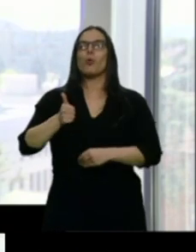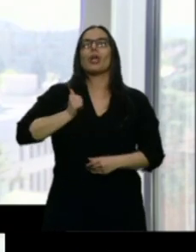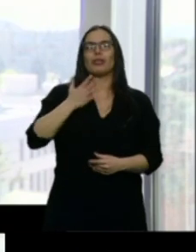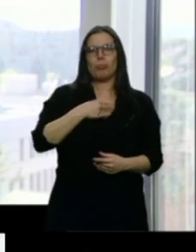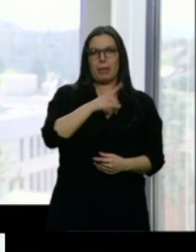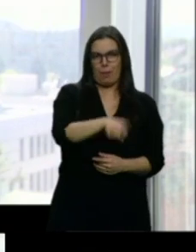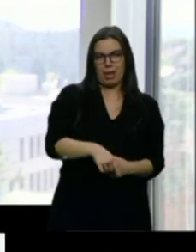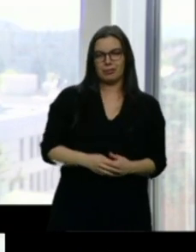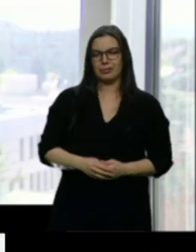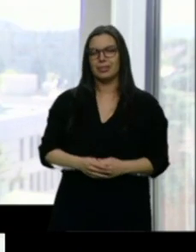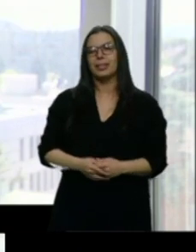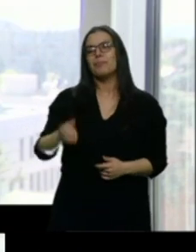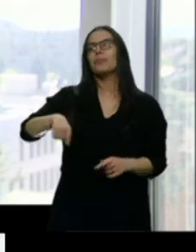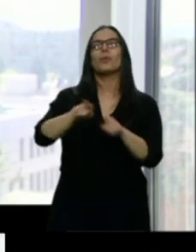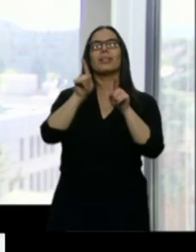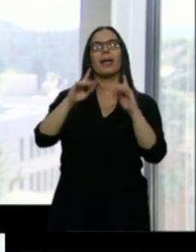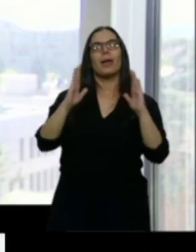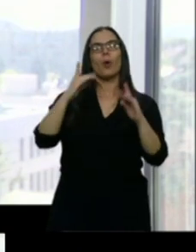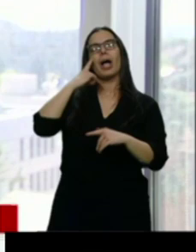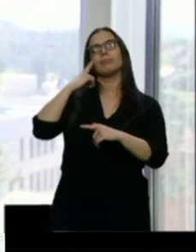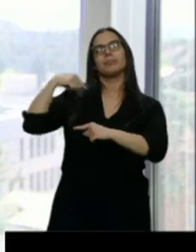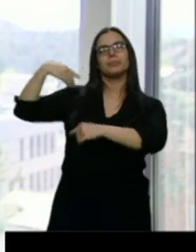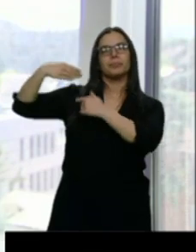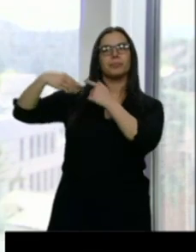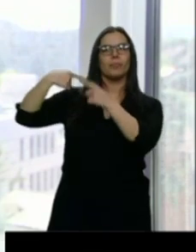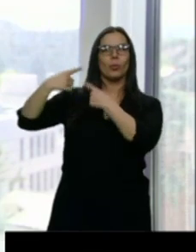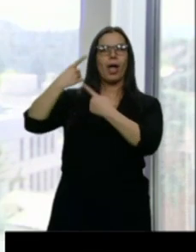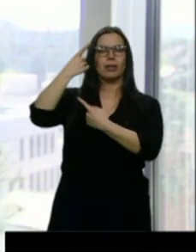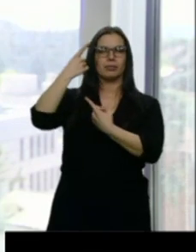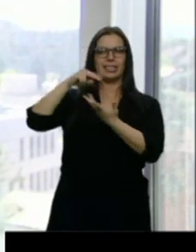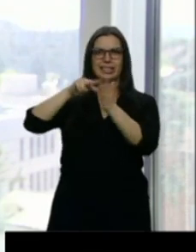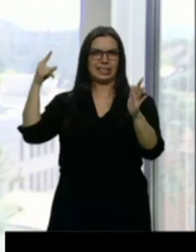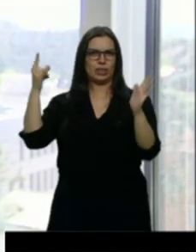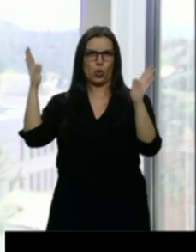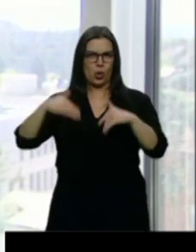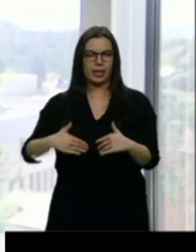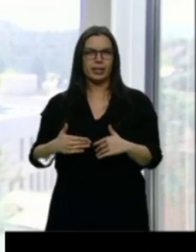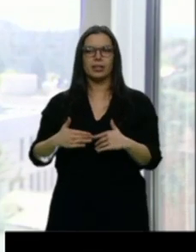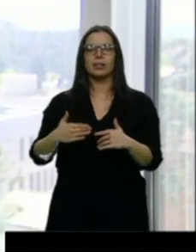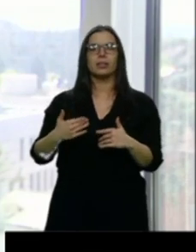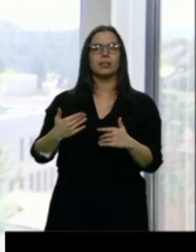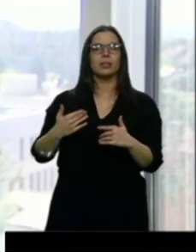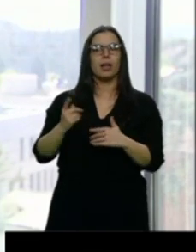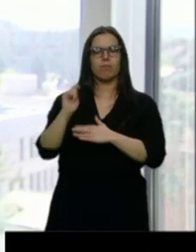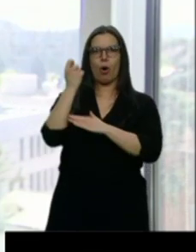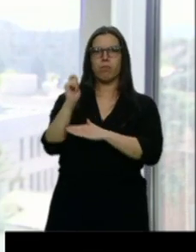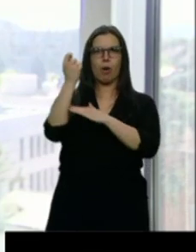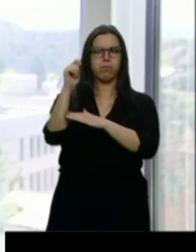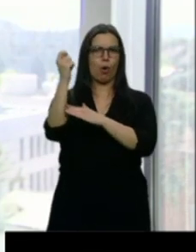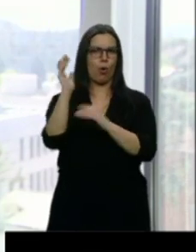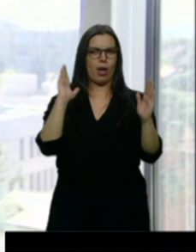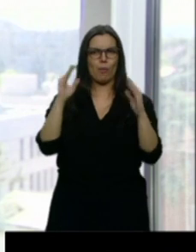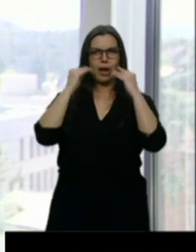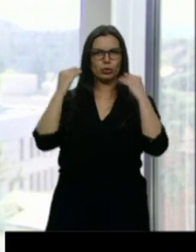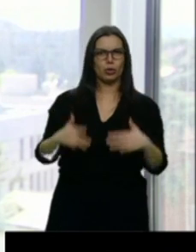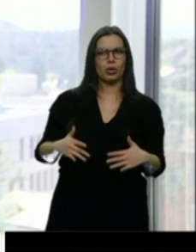más tradicional, por así decir, más analógica, viviendo todos los hitos socialmente hablando y viviendo toda